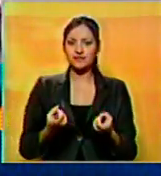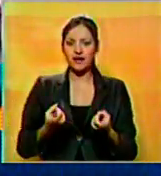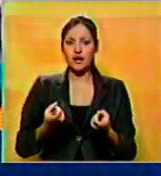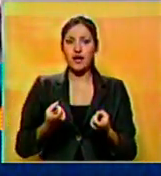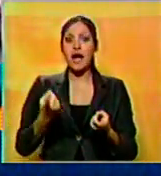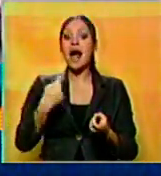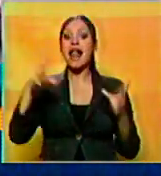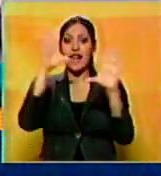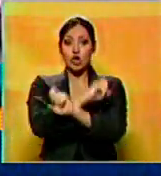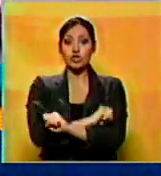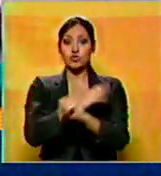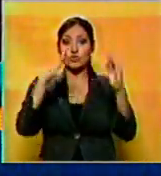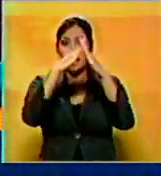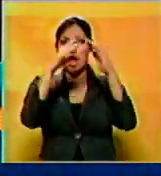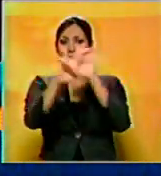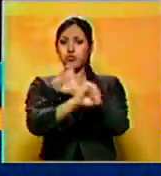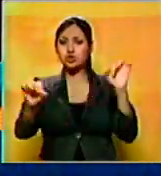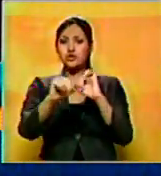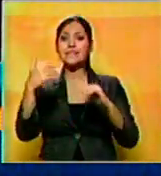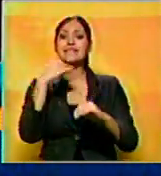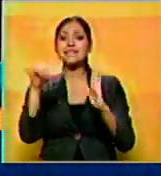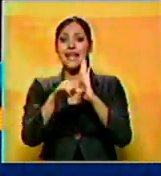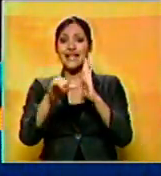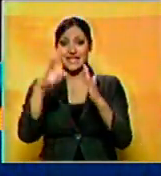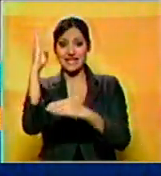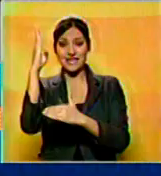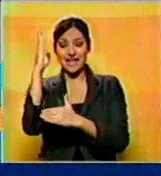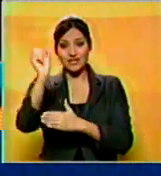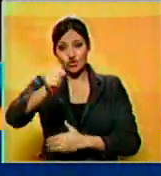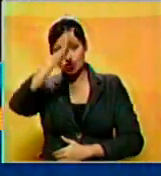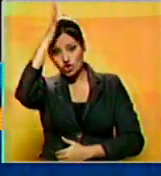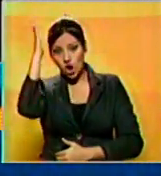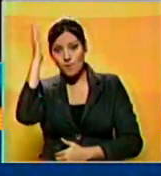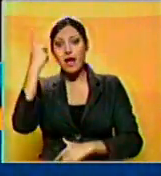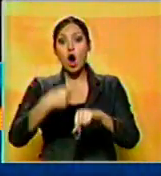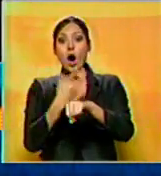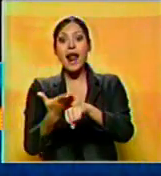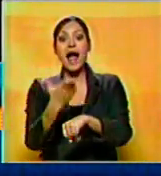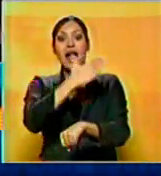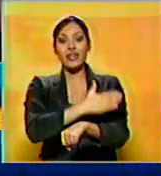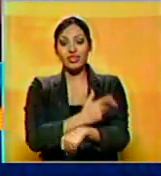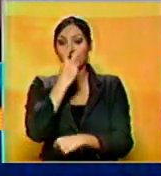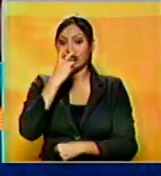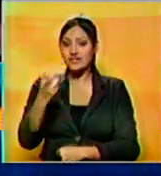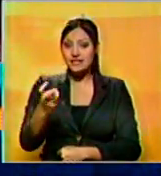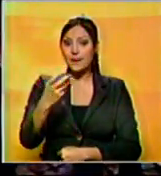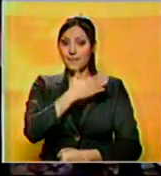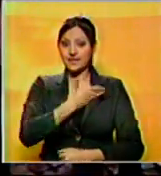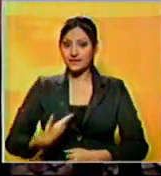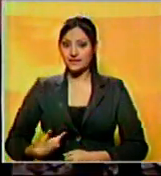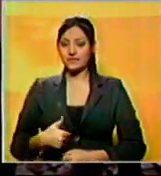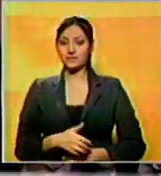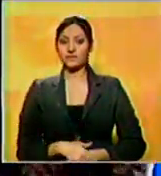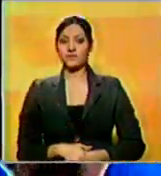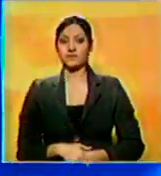bomba casera explotó cerca de una iglesia francesa en Roma, horas antes de la visita a presidencia.